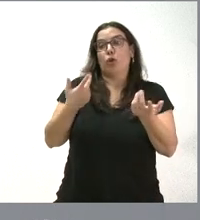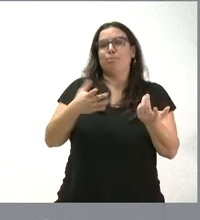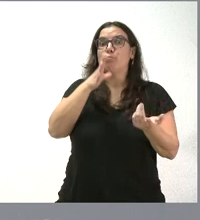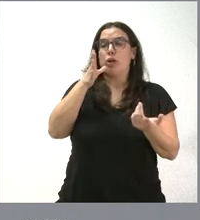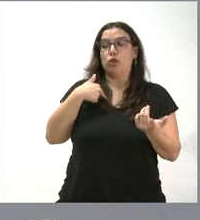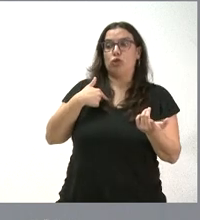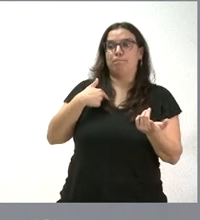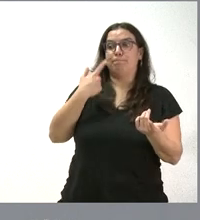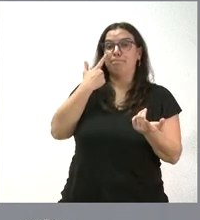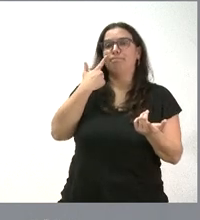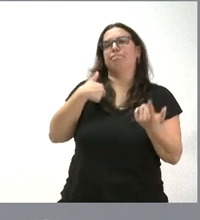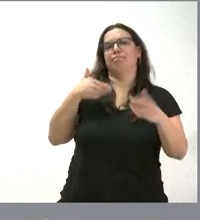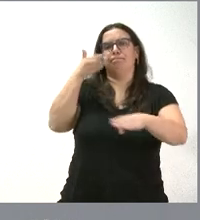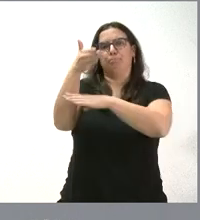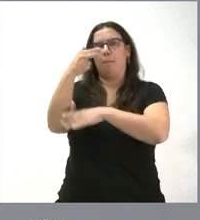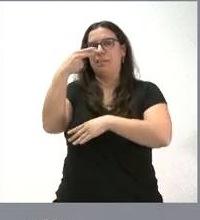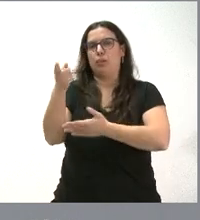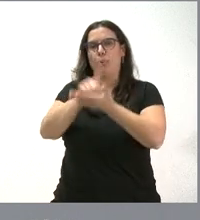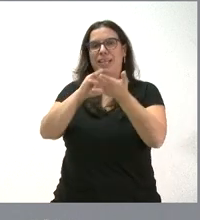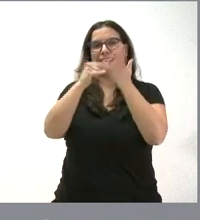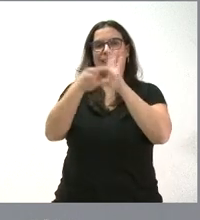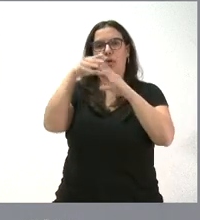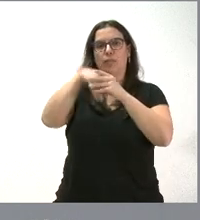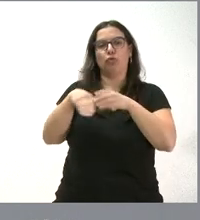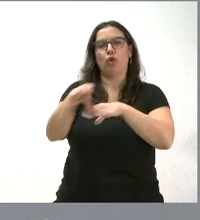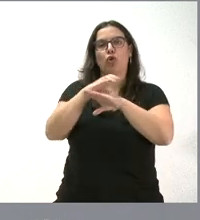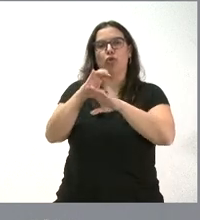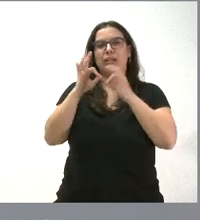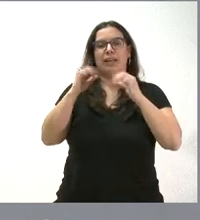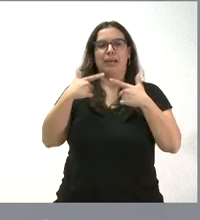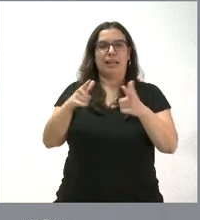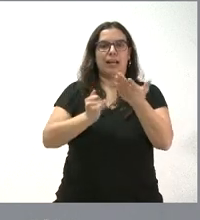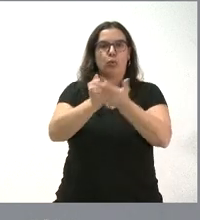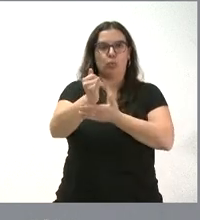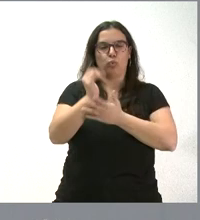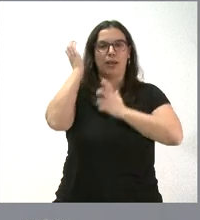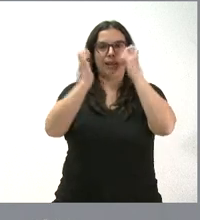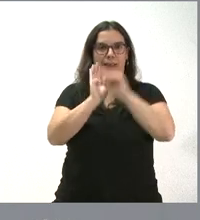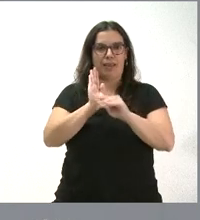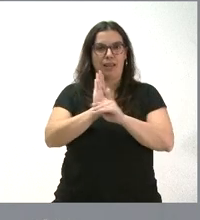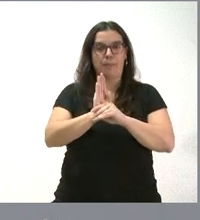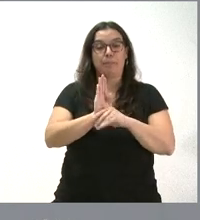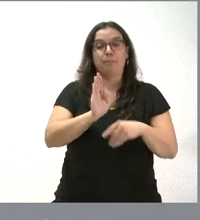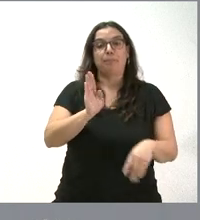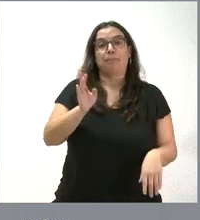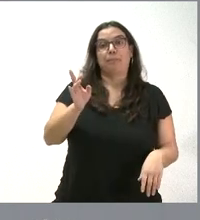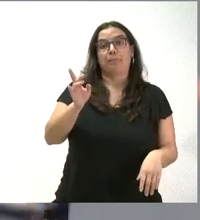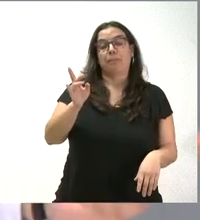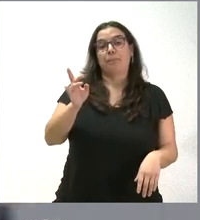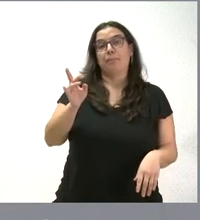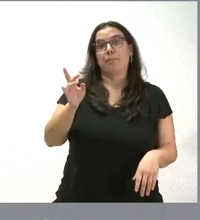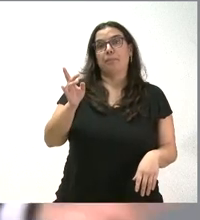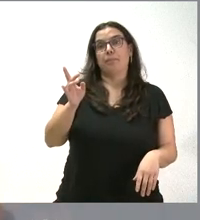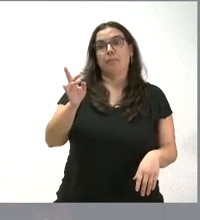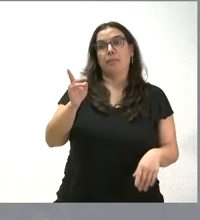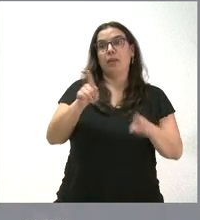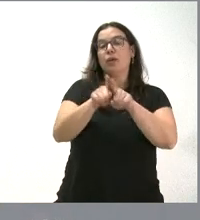visita por parte de los técnicos de la Consejería de Agricultura y Ganadería, digamos, fuera de lo que era